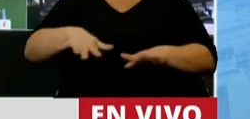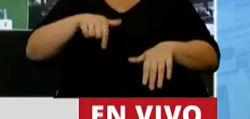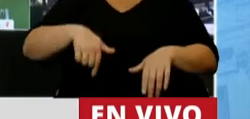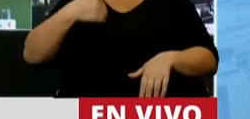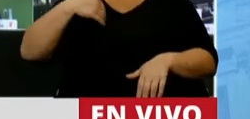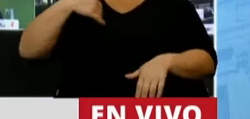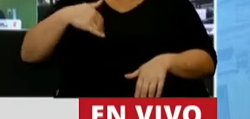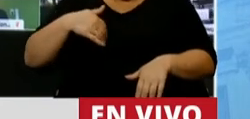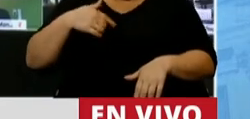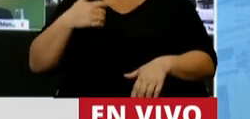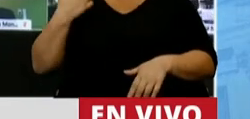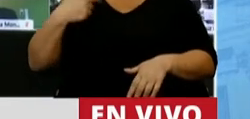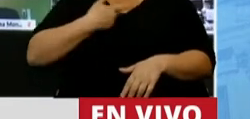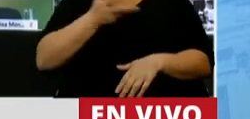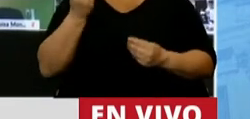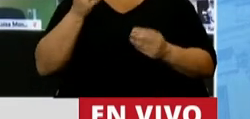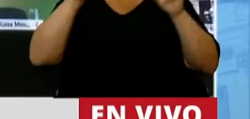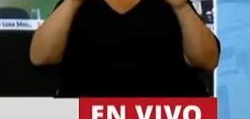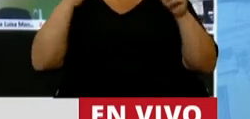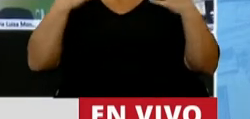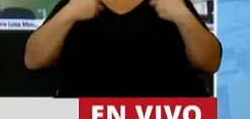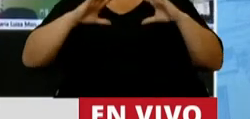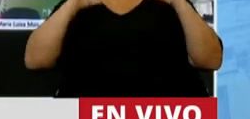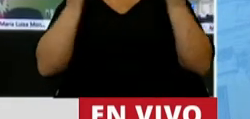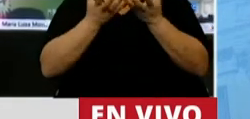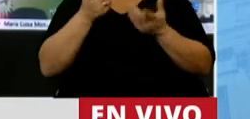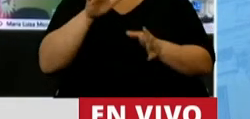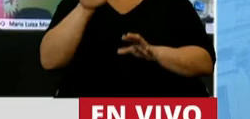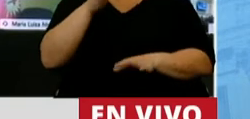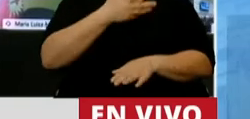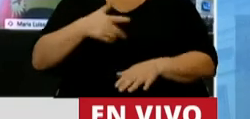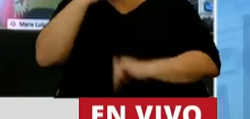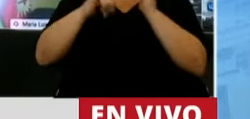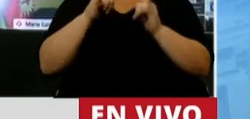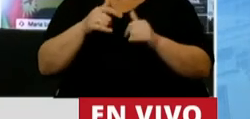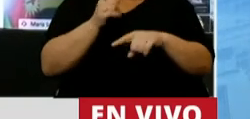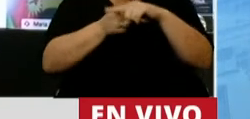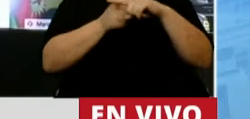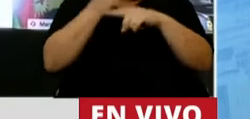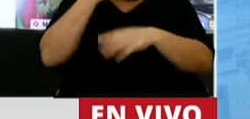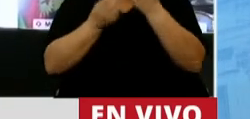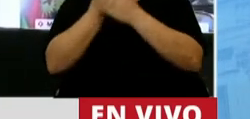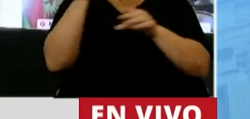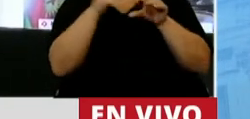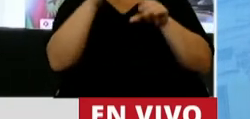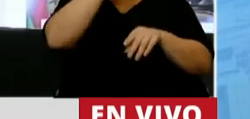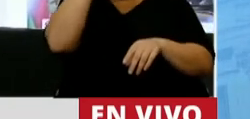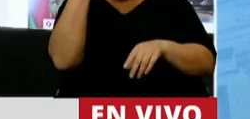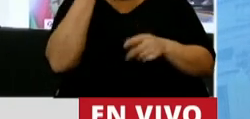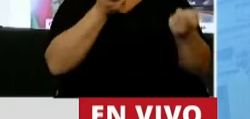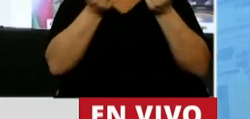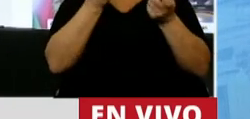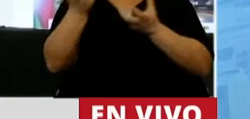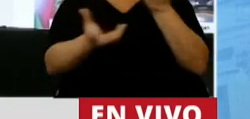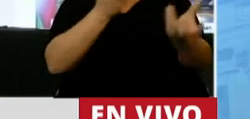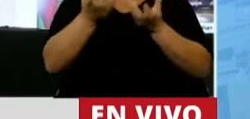nuestro país y de nuestra sociedad, la cuestión vinculada al medio ambiente. Mire, Presidenta, es positivo la creación del Fondo Nacional de Manejo